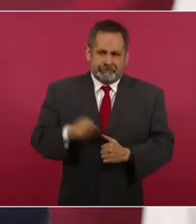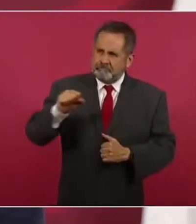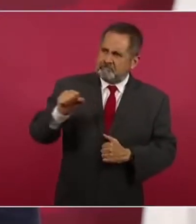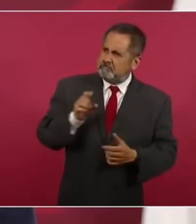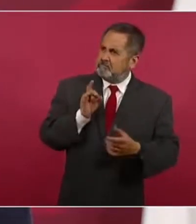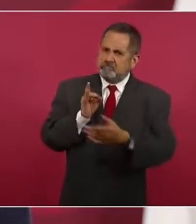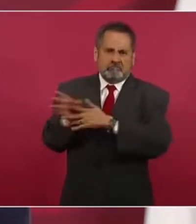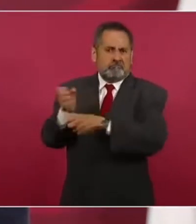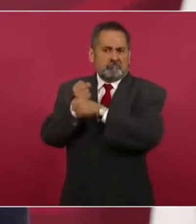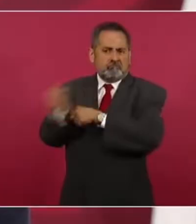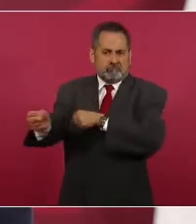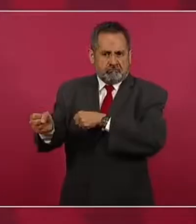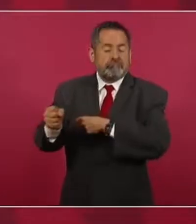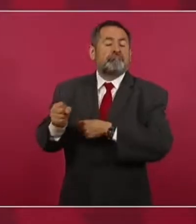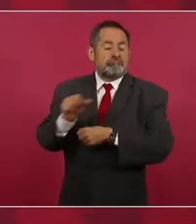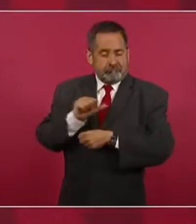derrotados.